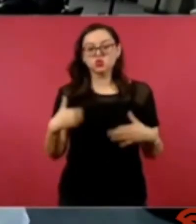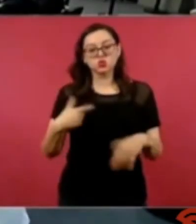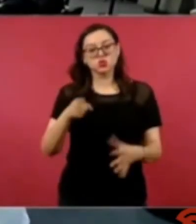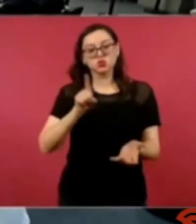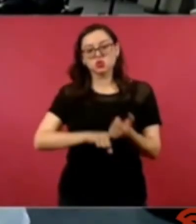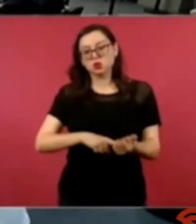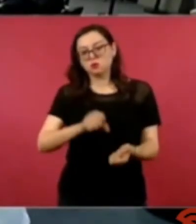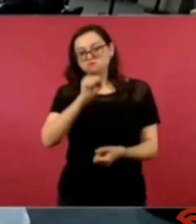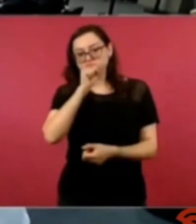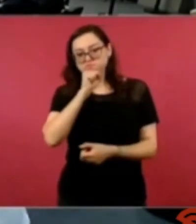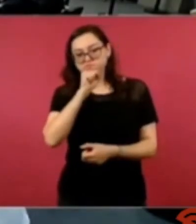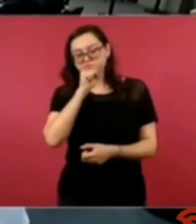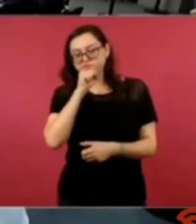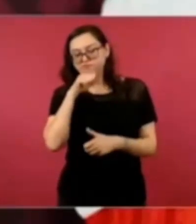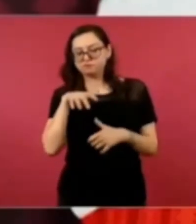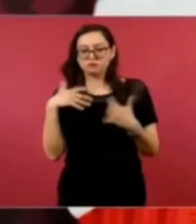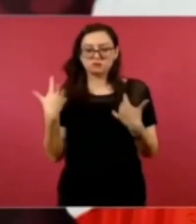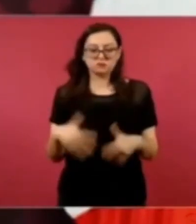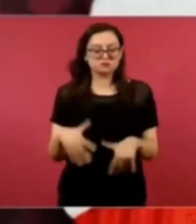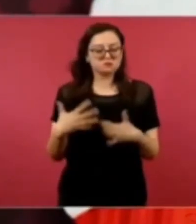y profunda